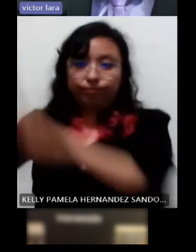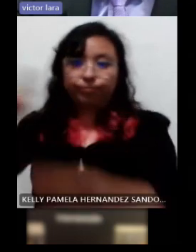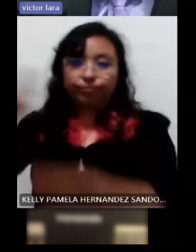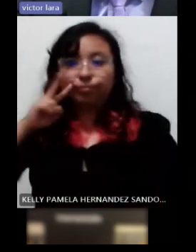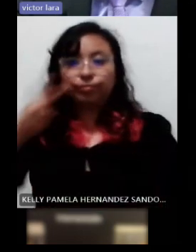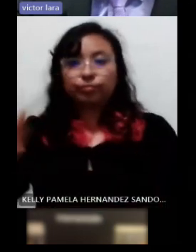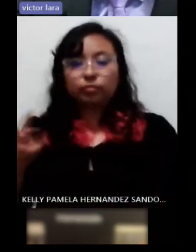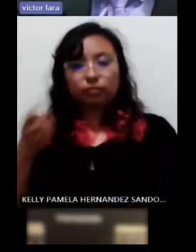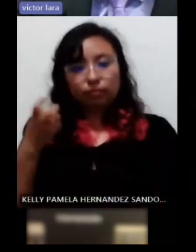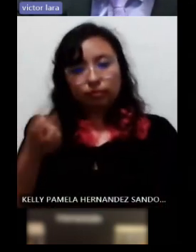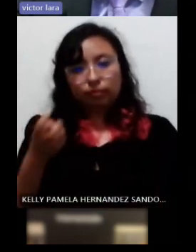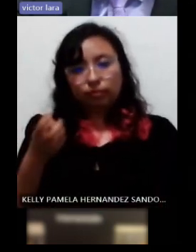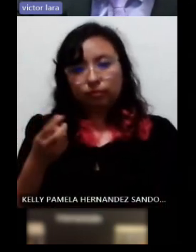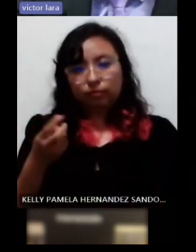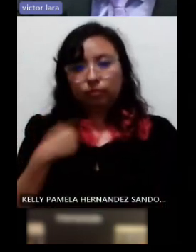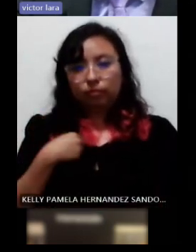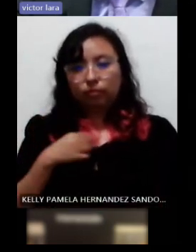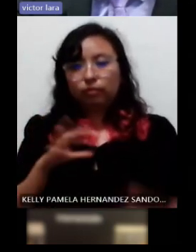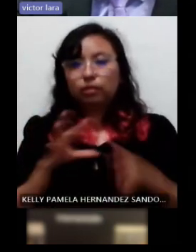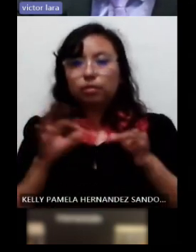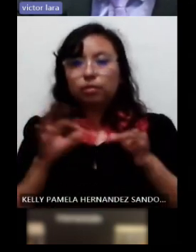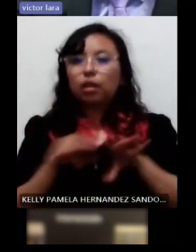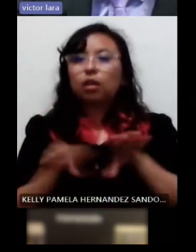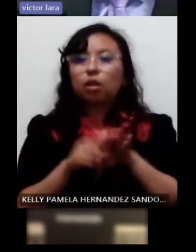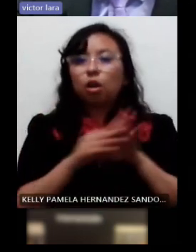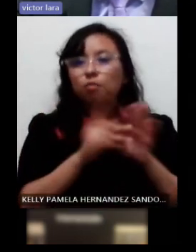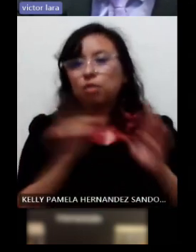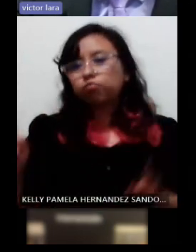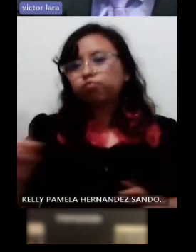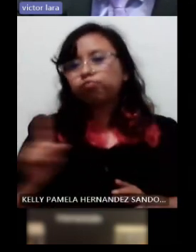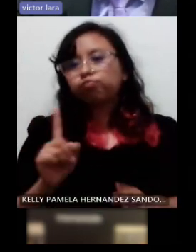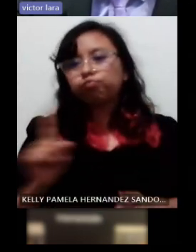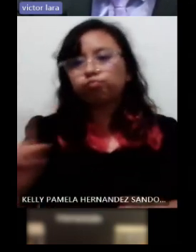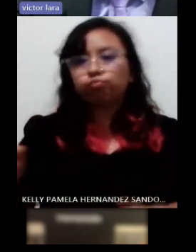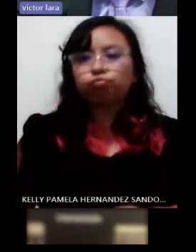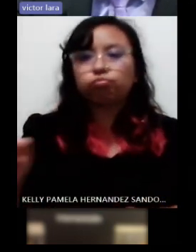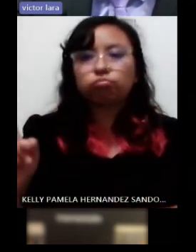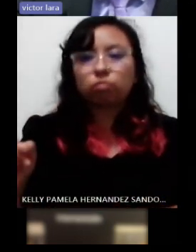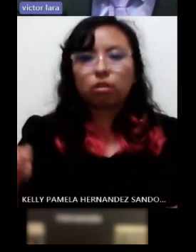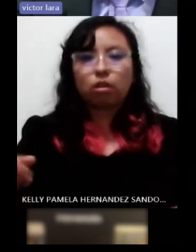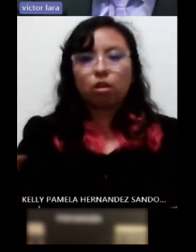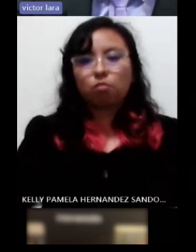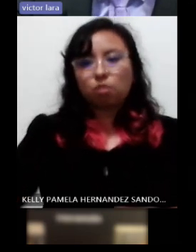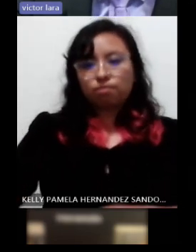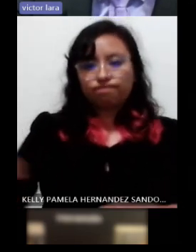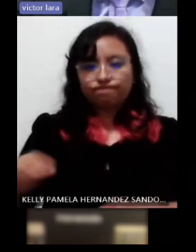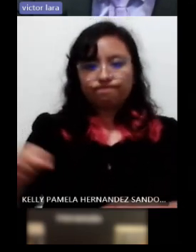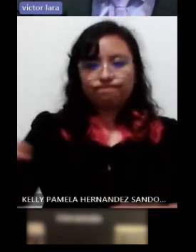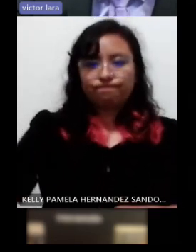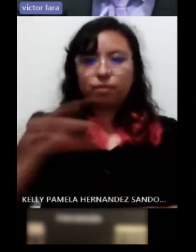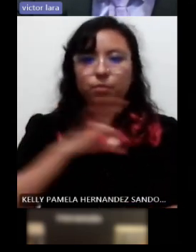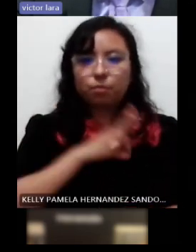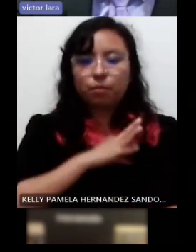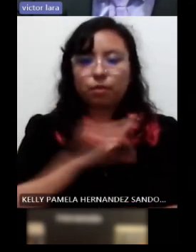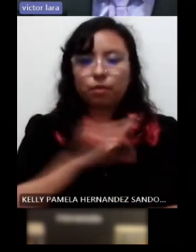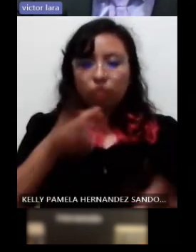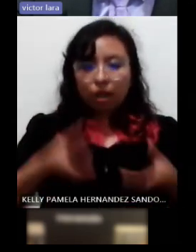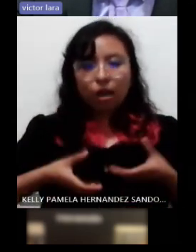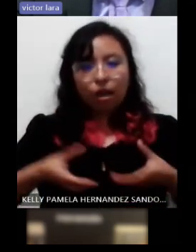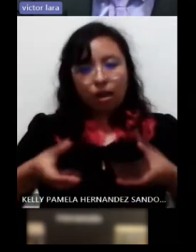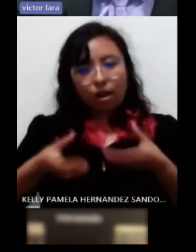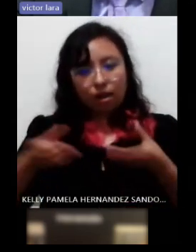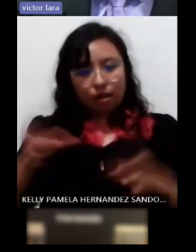una instrucción de orientación y movilidad a través de un bastón guía justamente en una calle que está